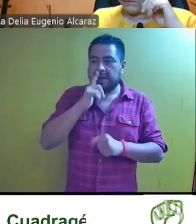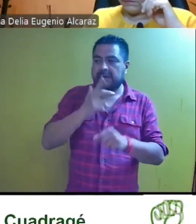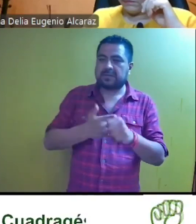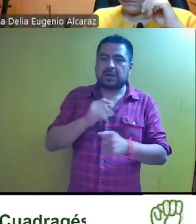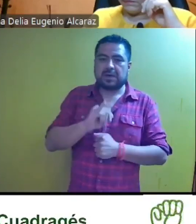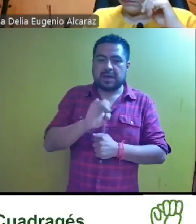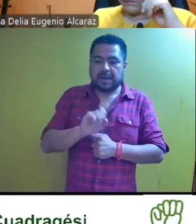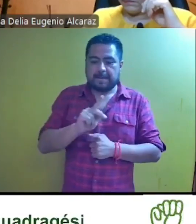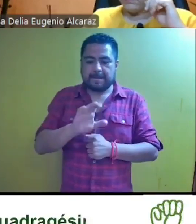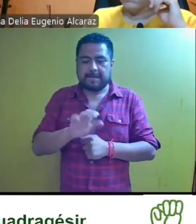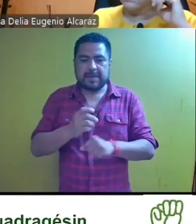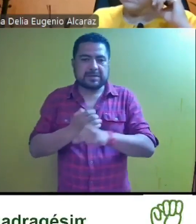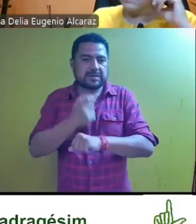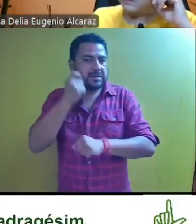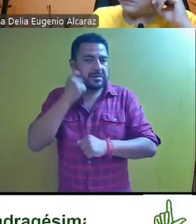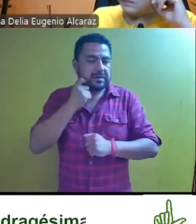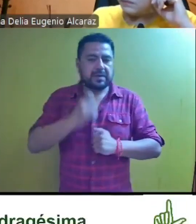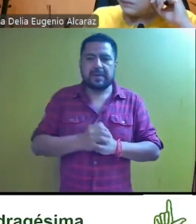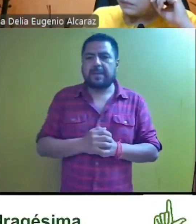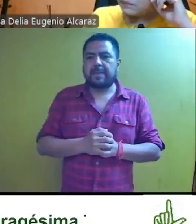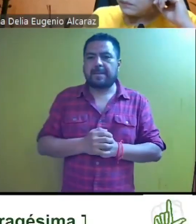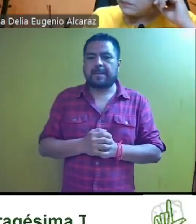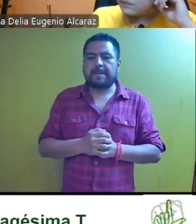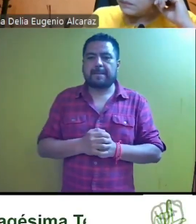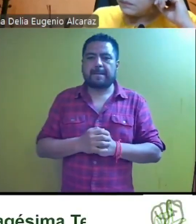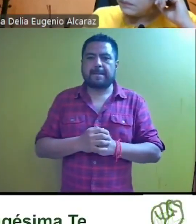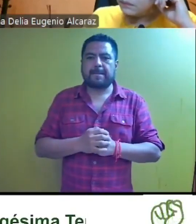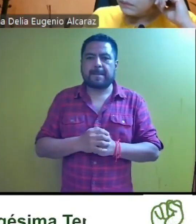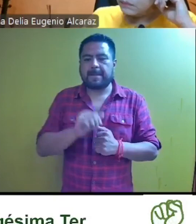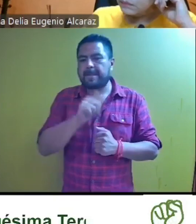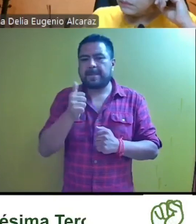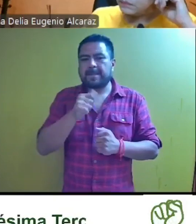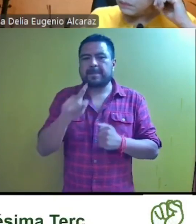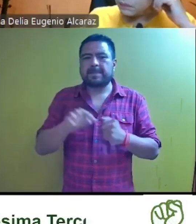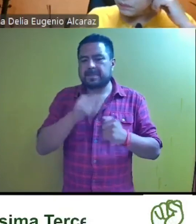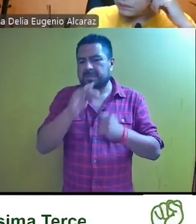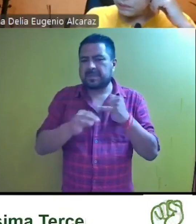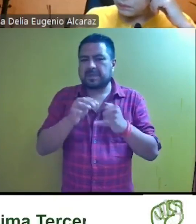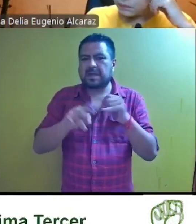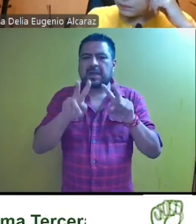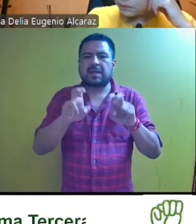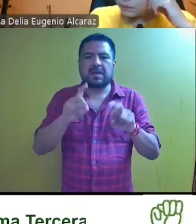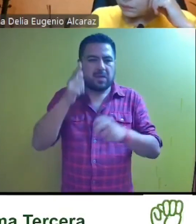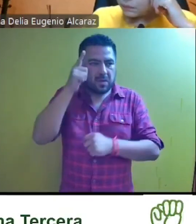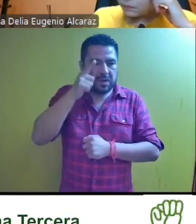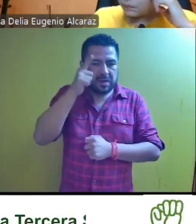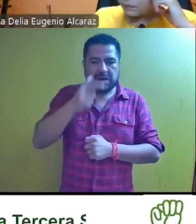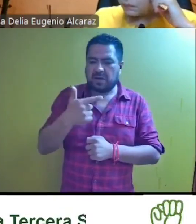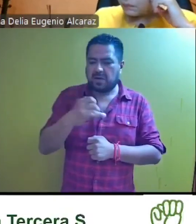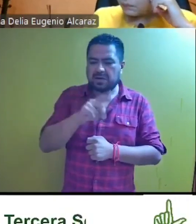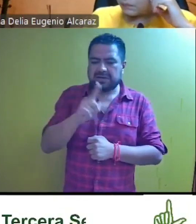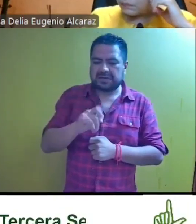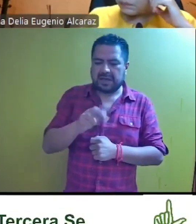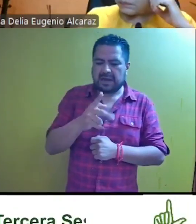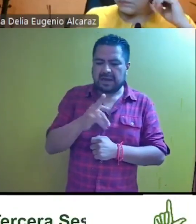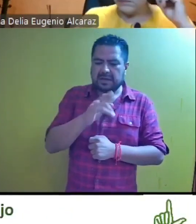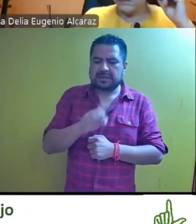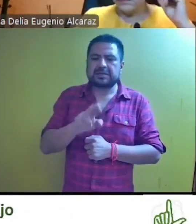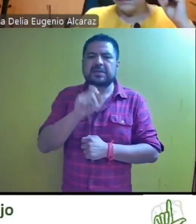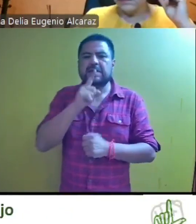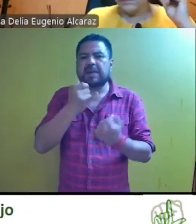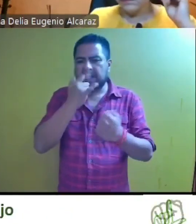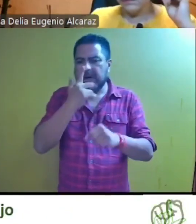Participación Ciudadana, como autoridad responsable. En el siguiente asunto, la parte actora es Guadalupe González Saste y la